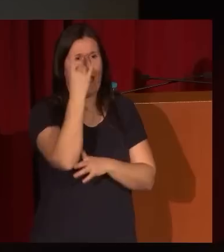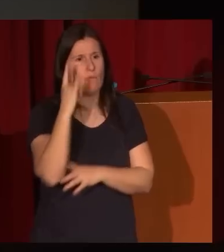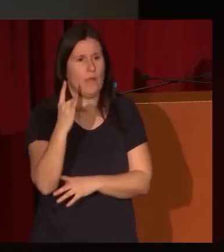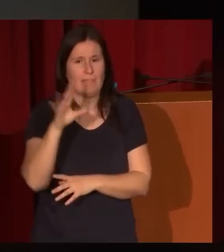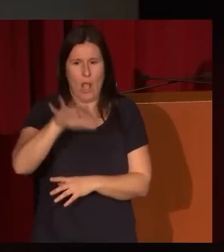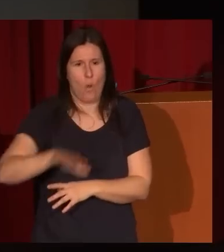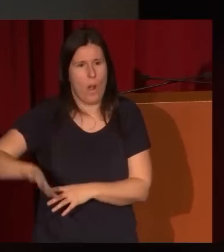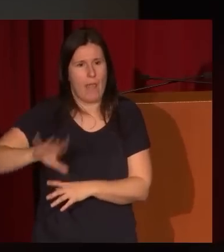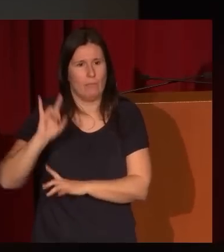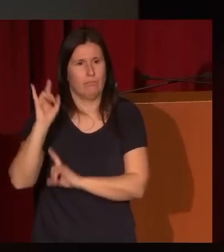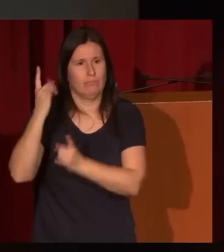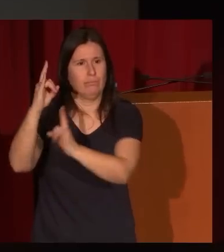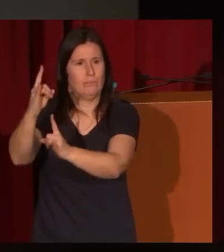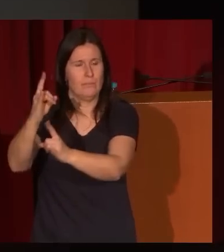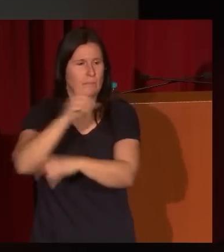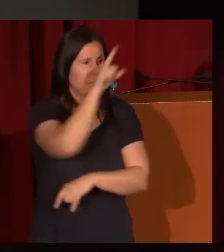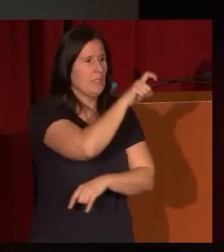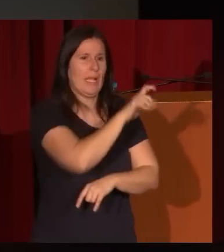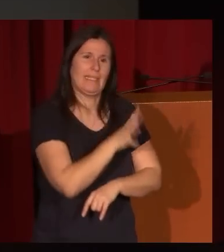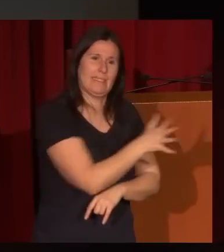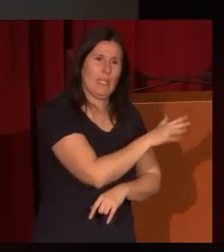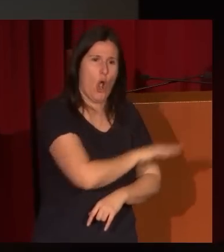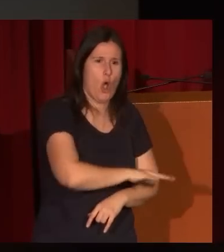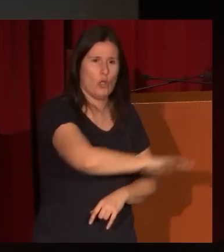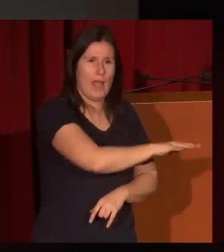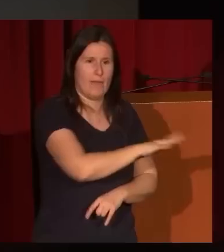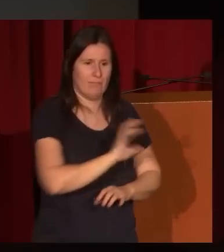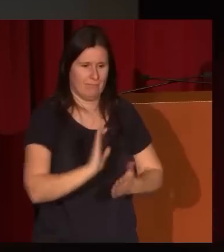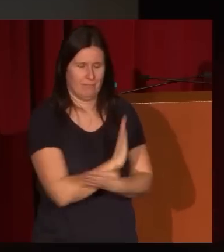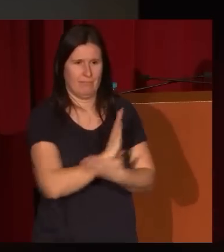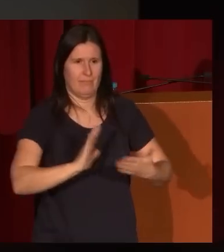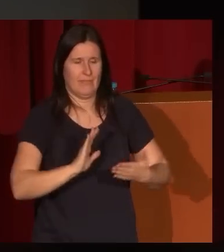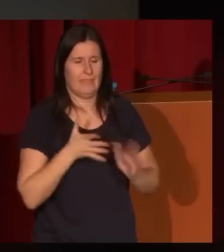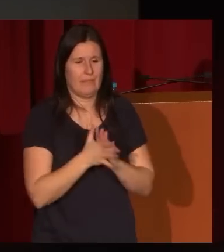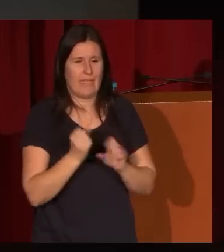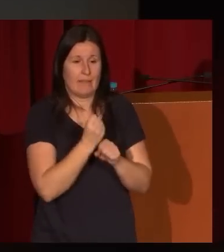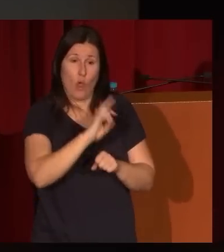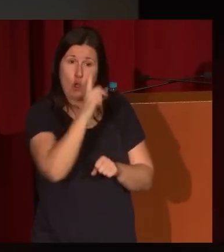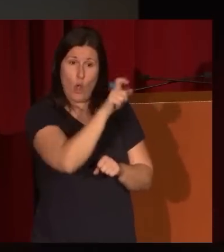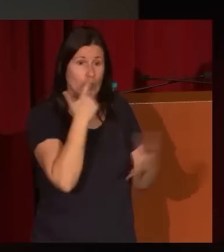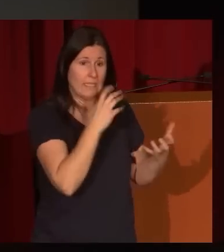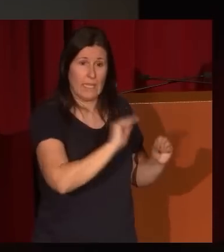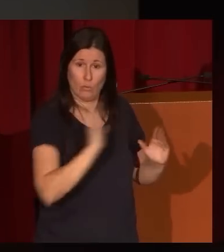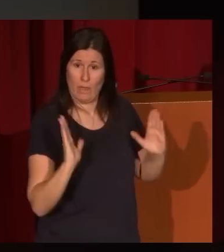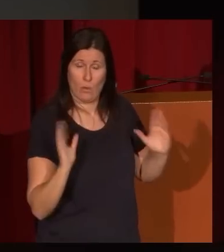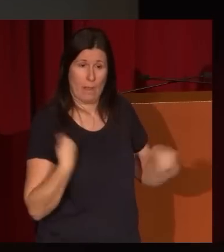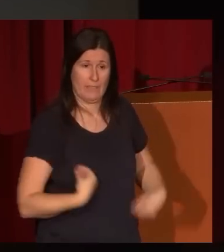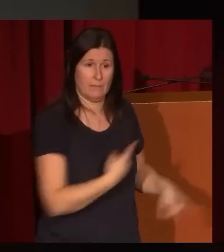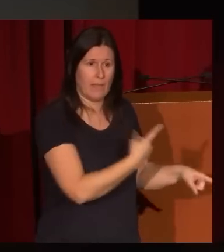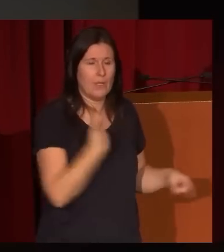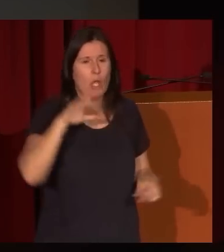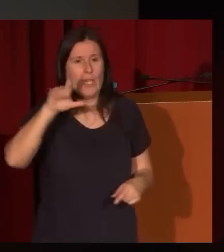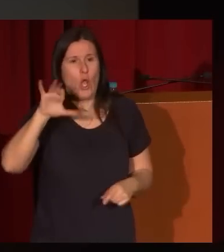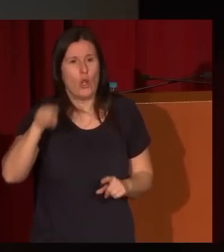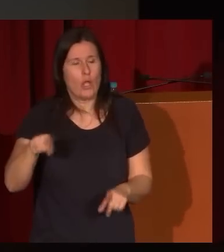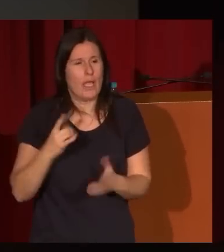a un lado personajes a otro realmente son fórmulas que están trabajando otros artistas de su tiempo y en los que Eugenio Lucas